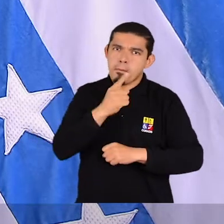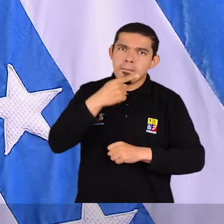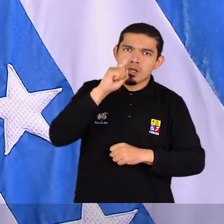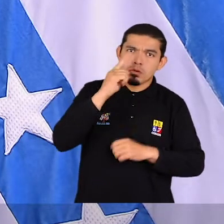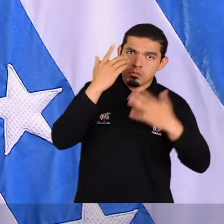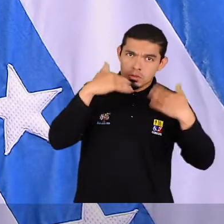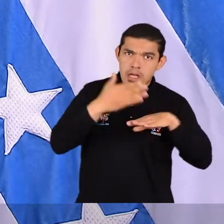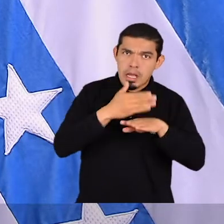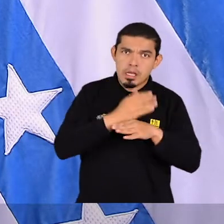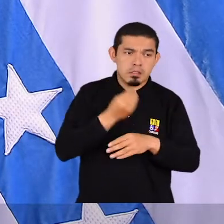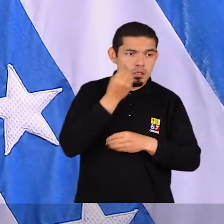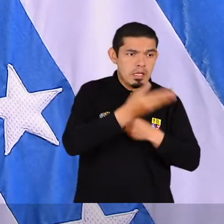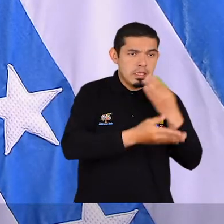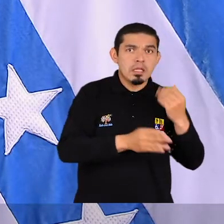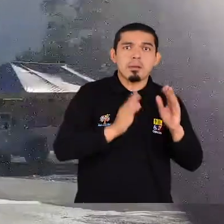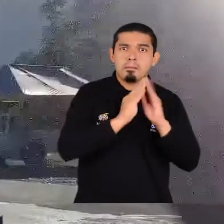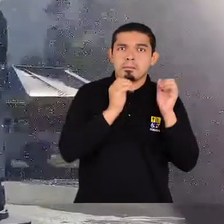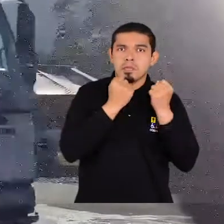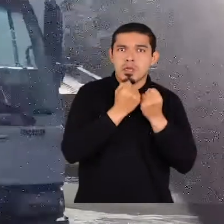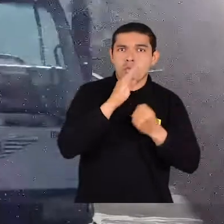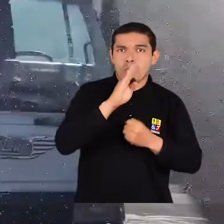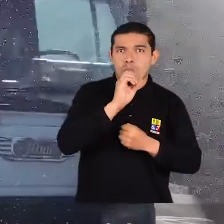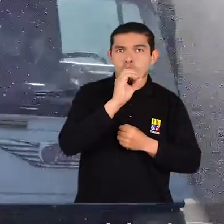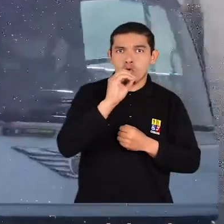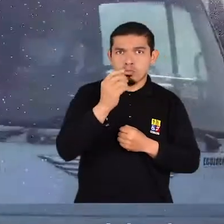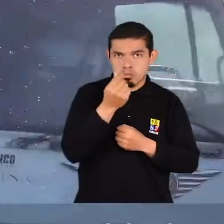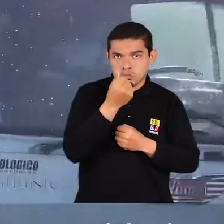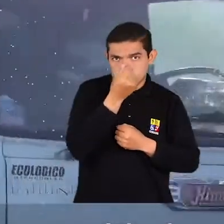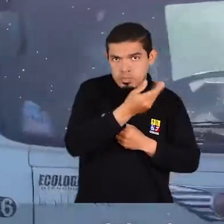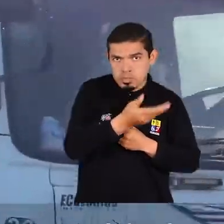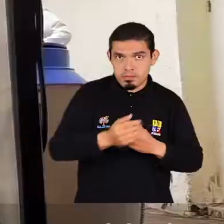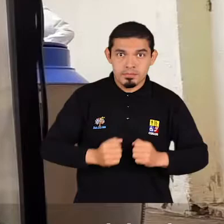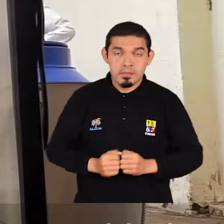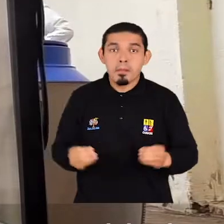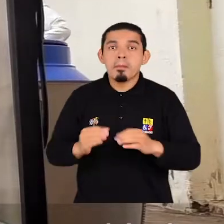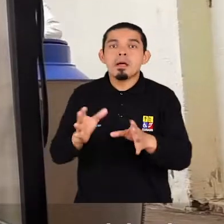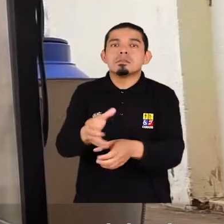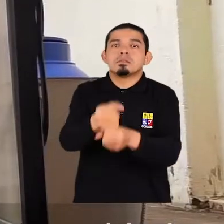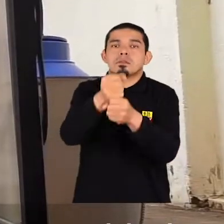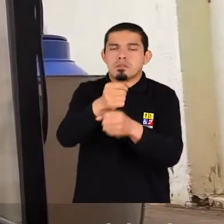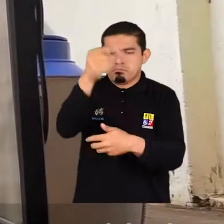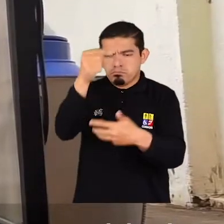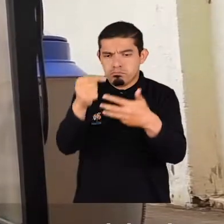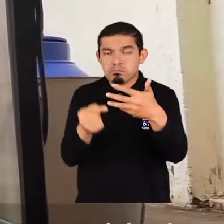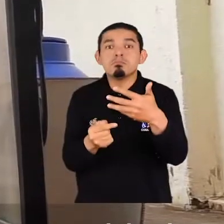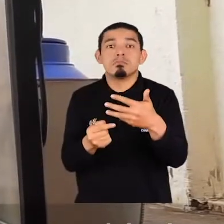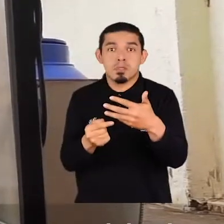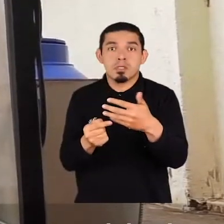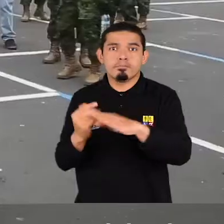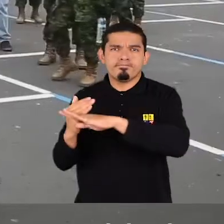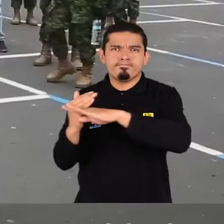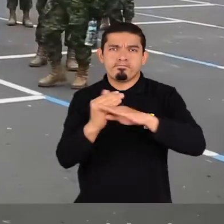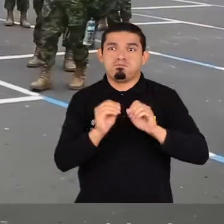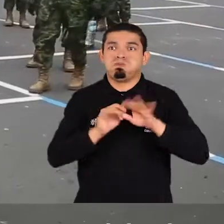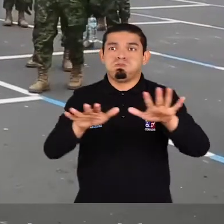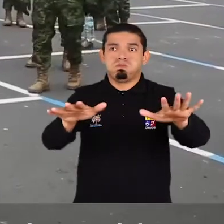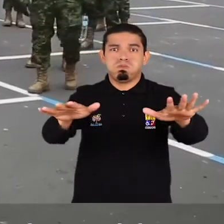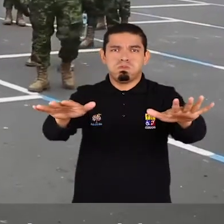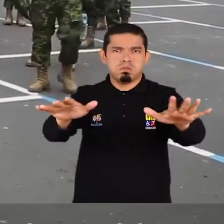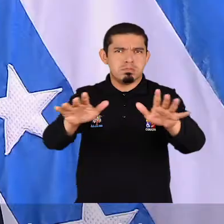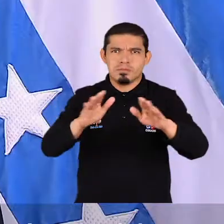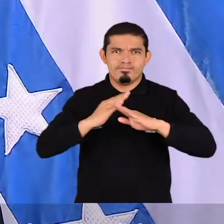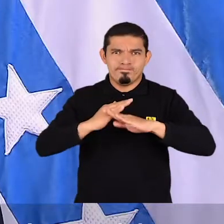reciben los diferentes bonos del MIES. Hemos tomado todas las medidas de seguridad oportunas para evitar que el virus se propague.